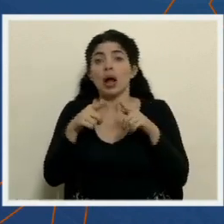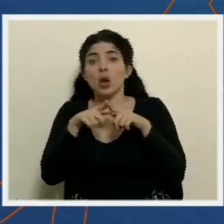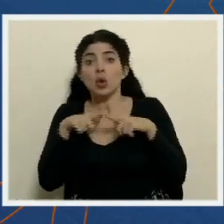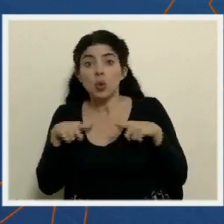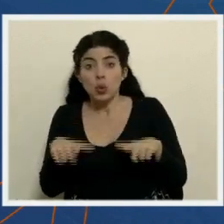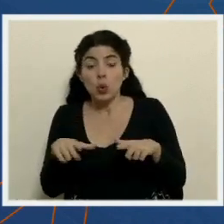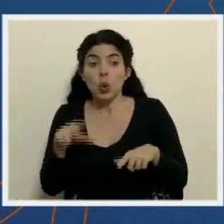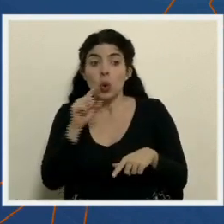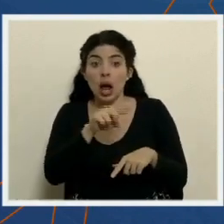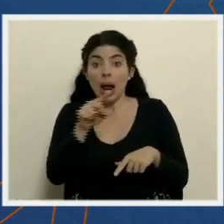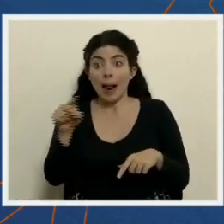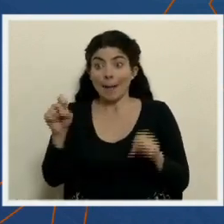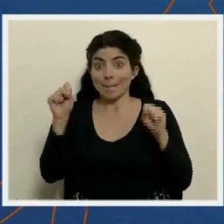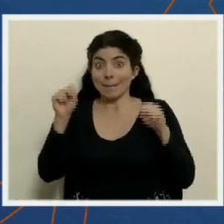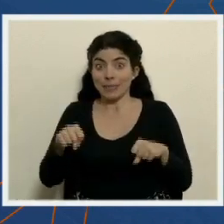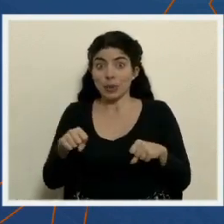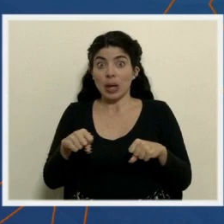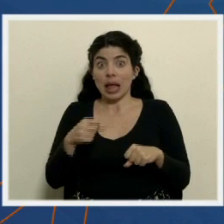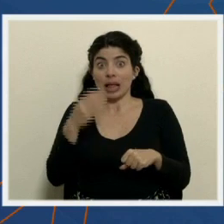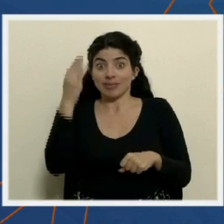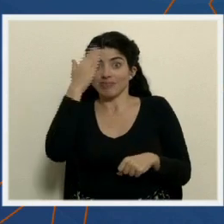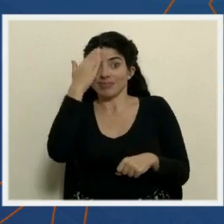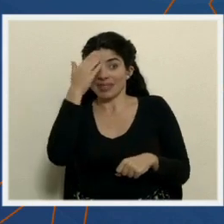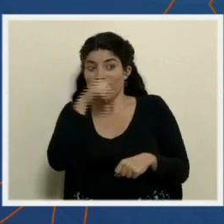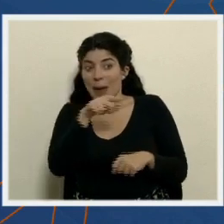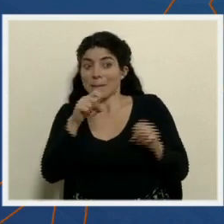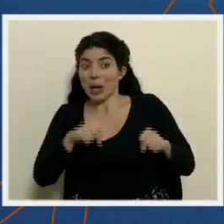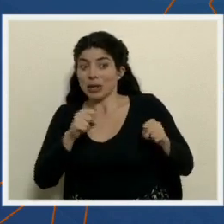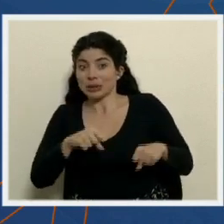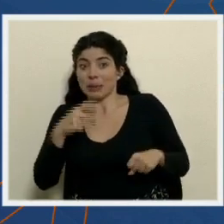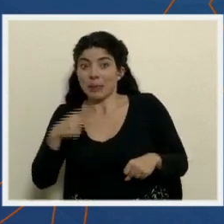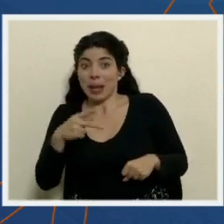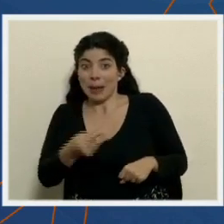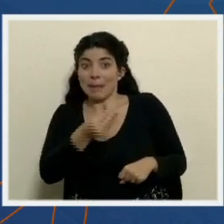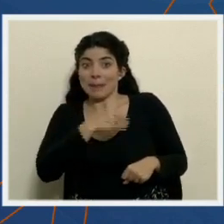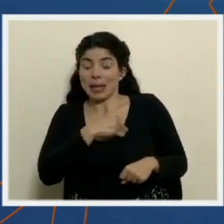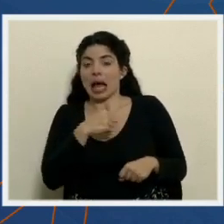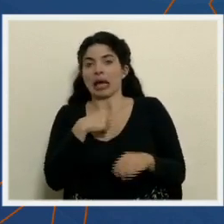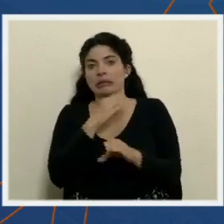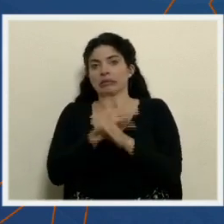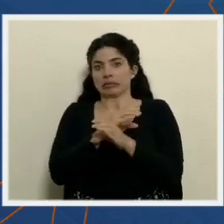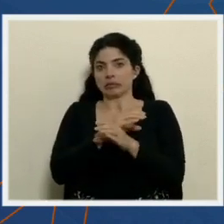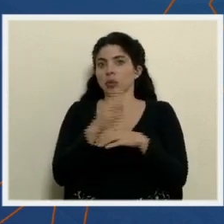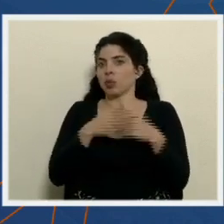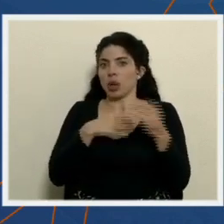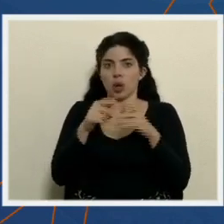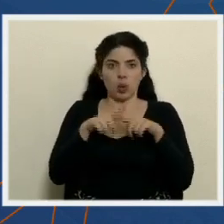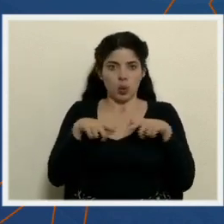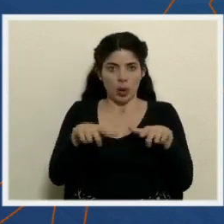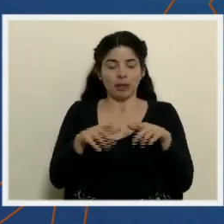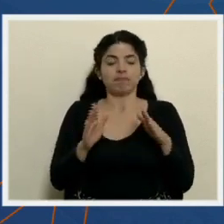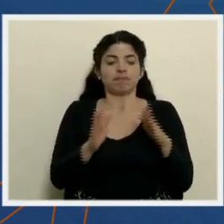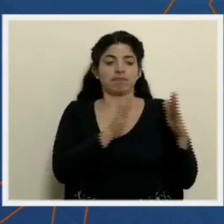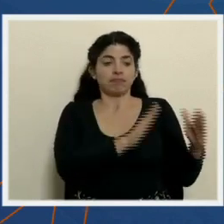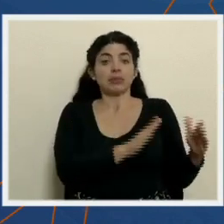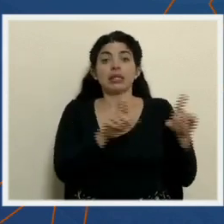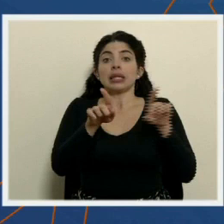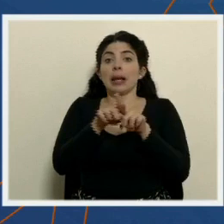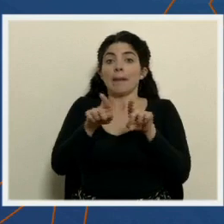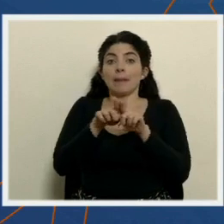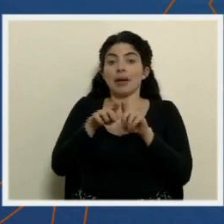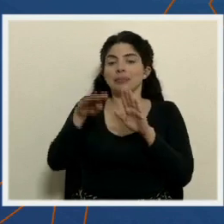donde podamos encontrar ese peligro de contagio. También mantenemos las medidas